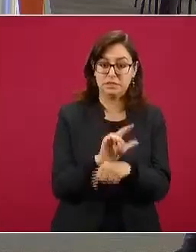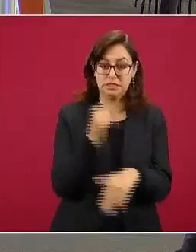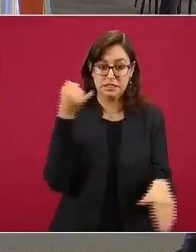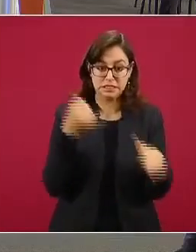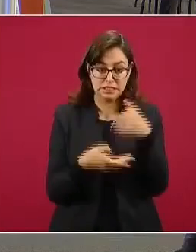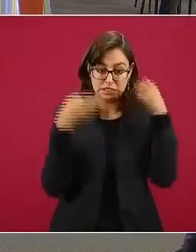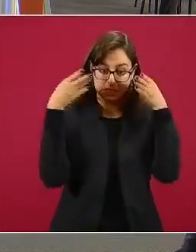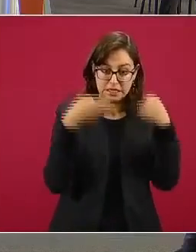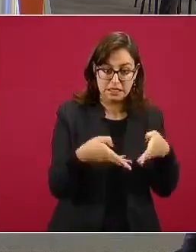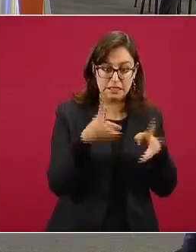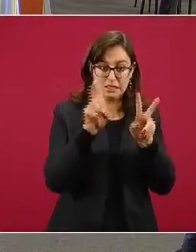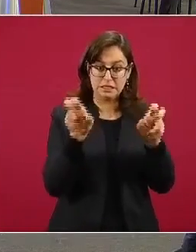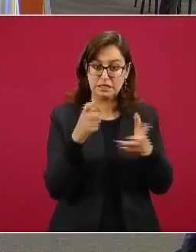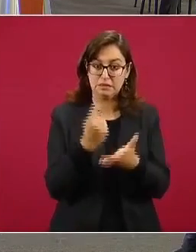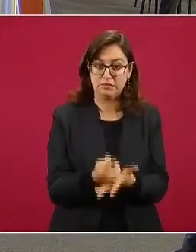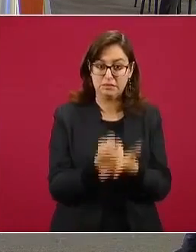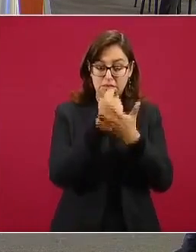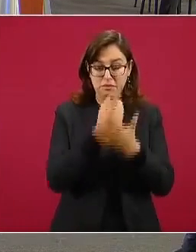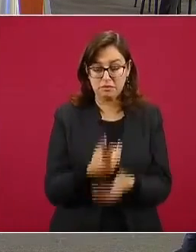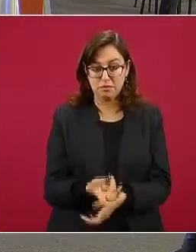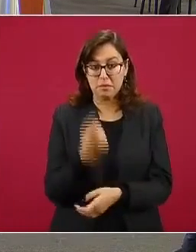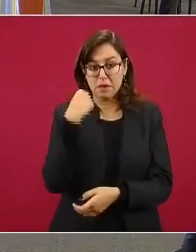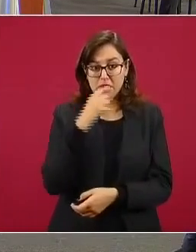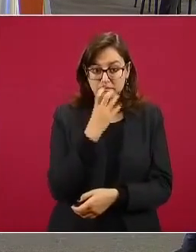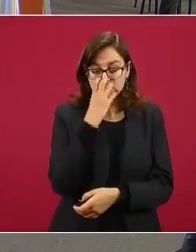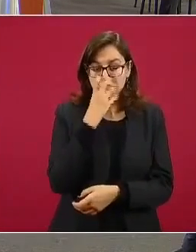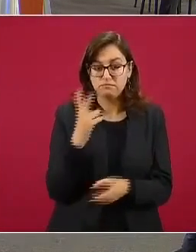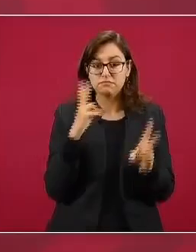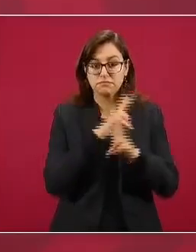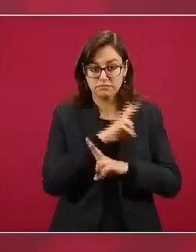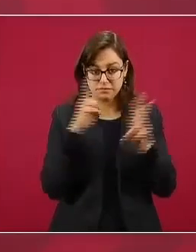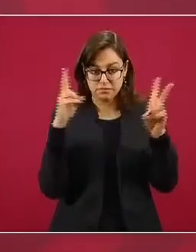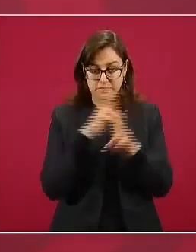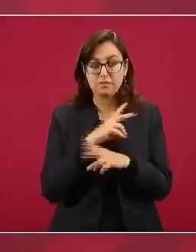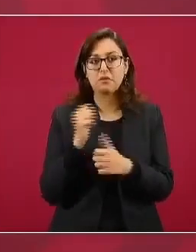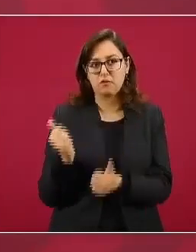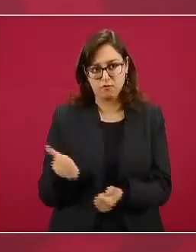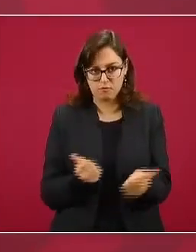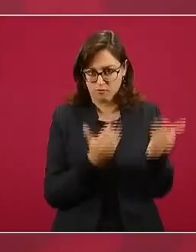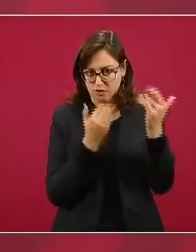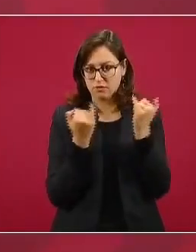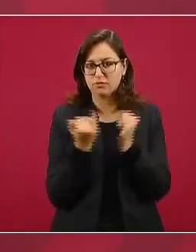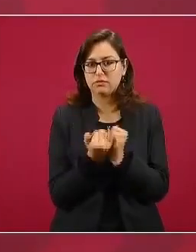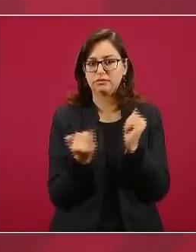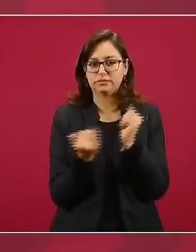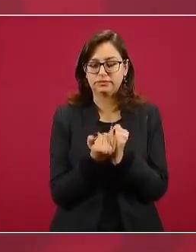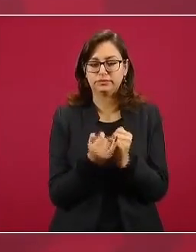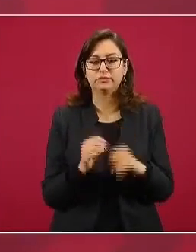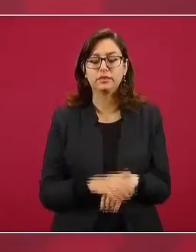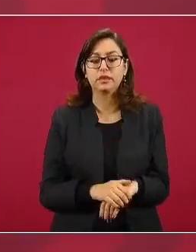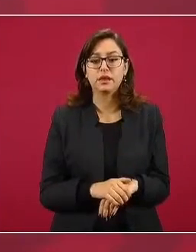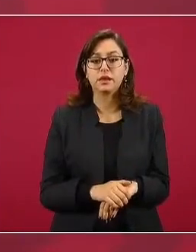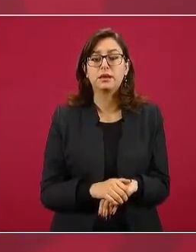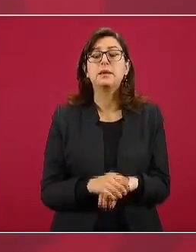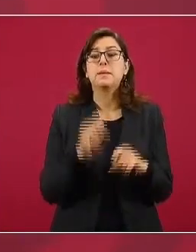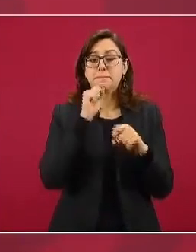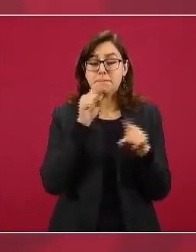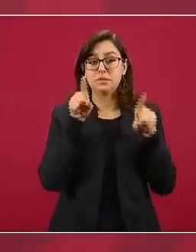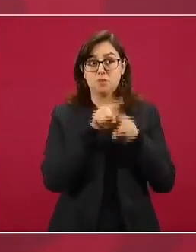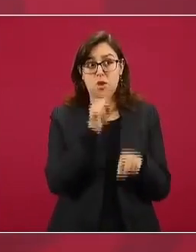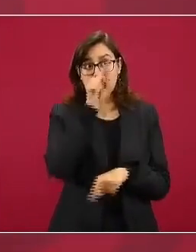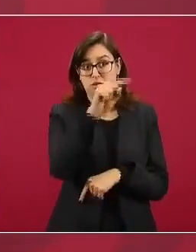en medicina crítica e inhaloterapia. Y también el facilitar la contratación de personal local